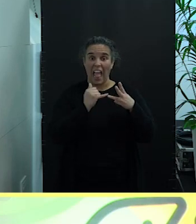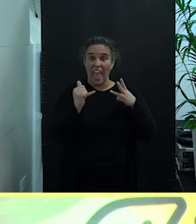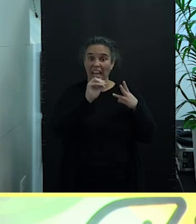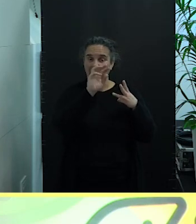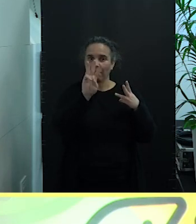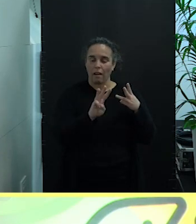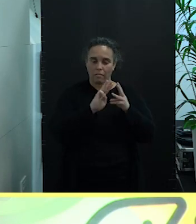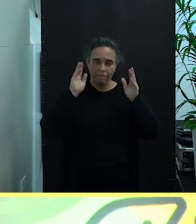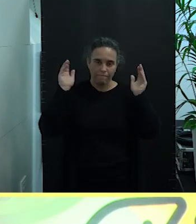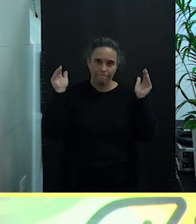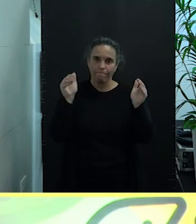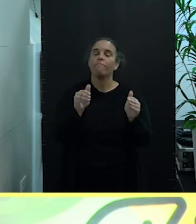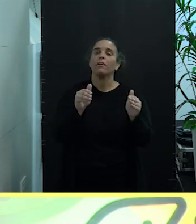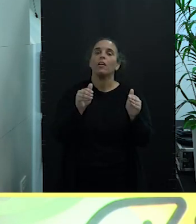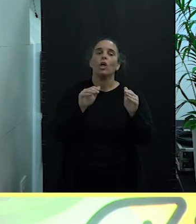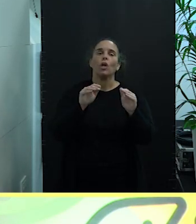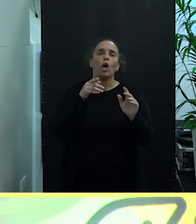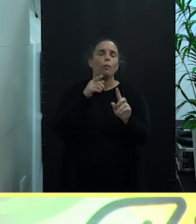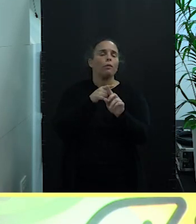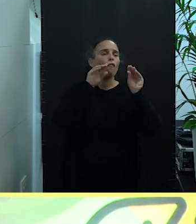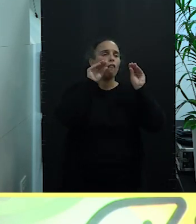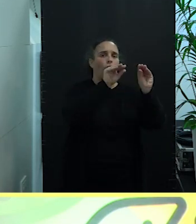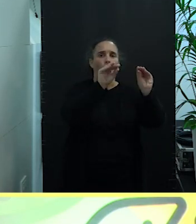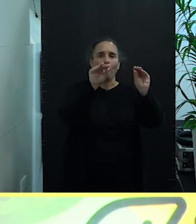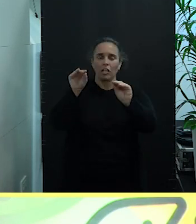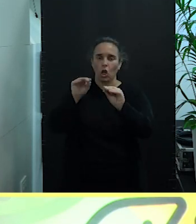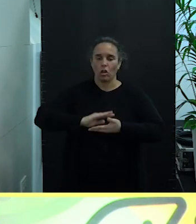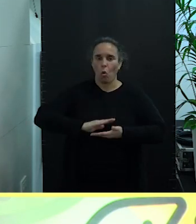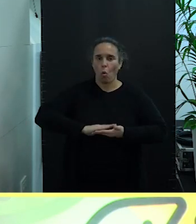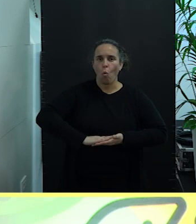fundamentalmente a formación y cualificación.